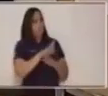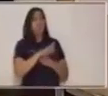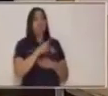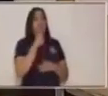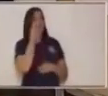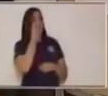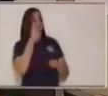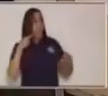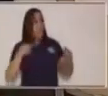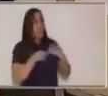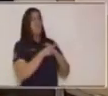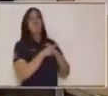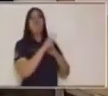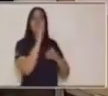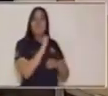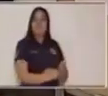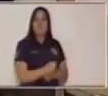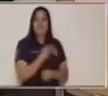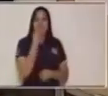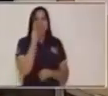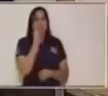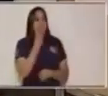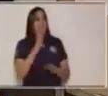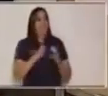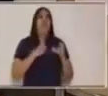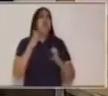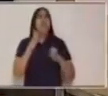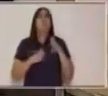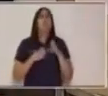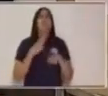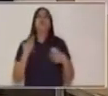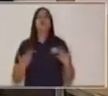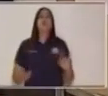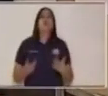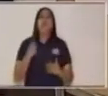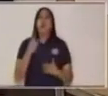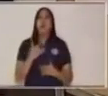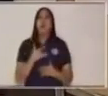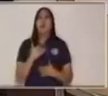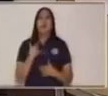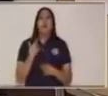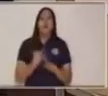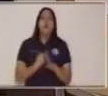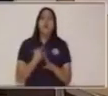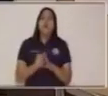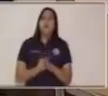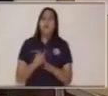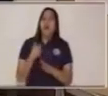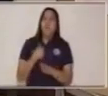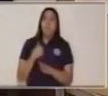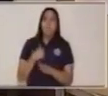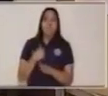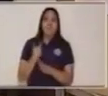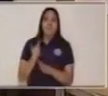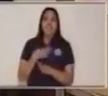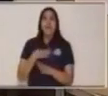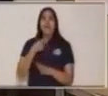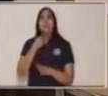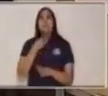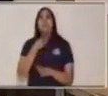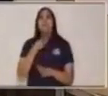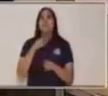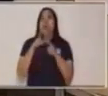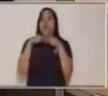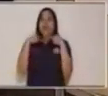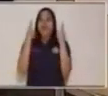un gol. ¿Qué emoción crees que debo utilizar? La mezcla que a mí me gusta es entre alegría